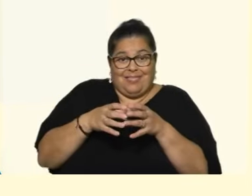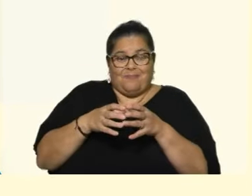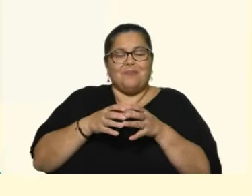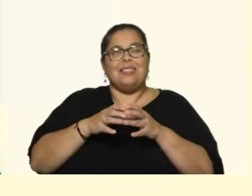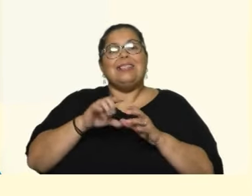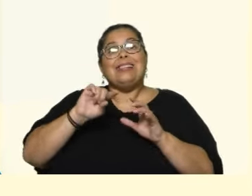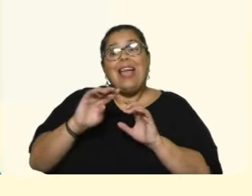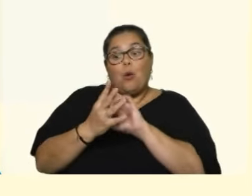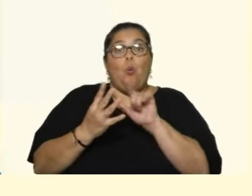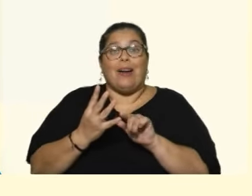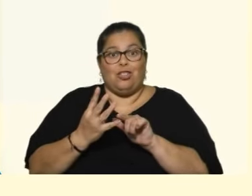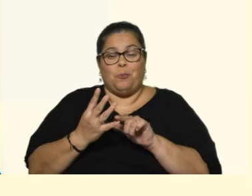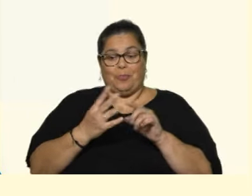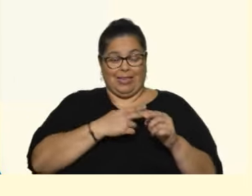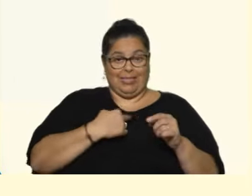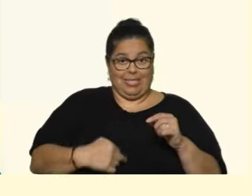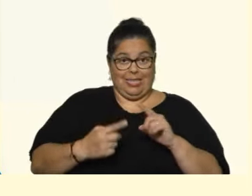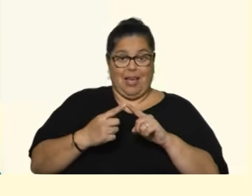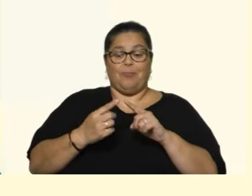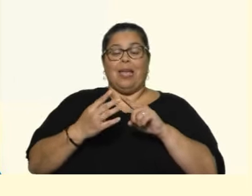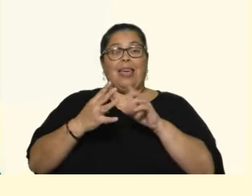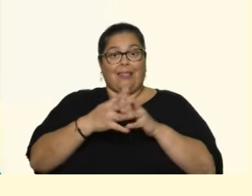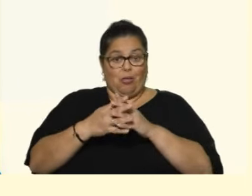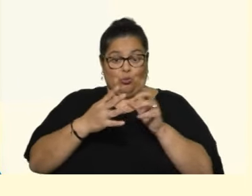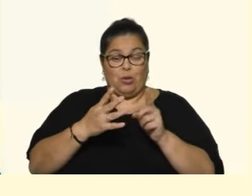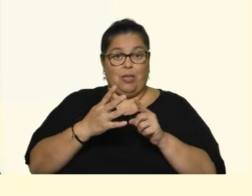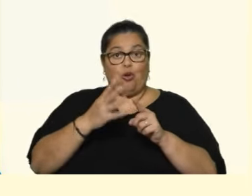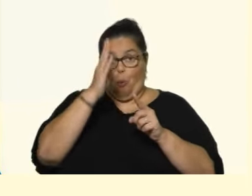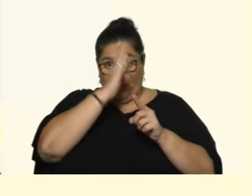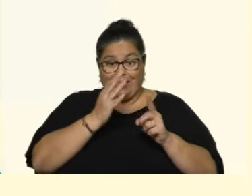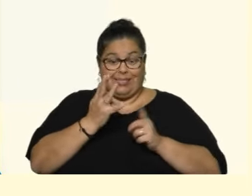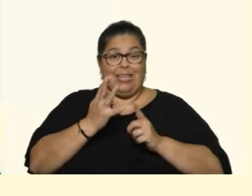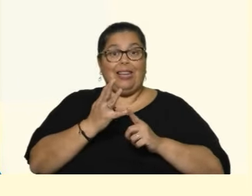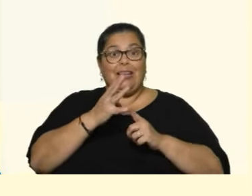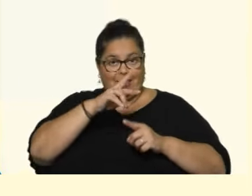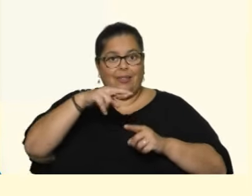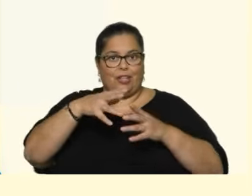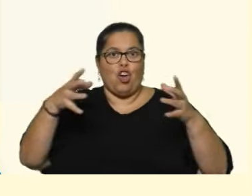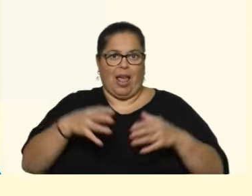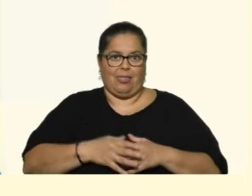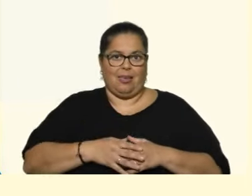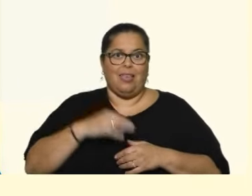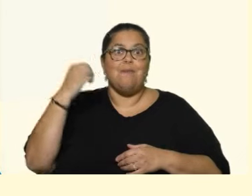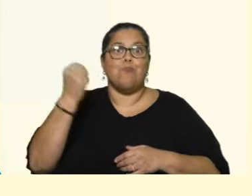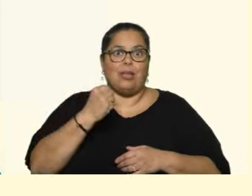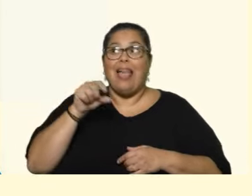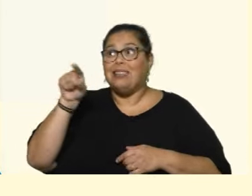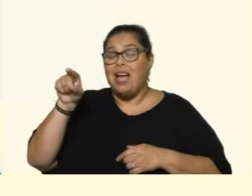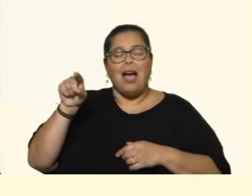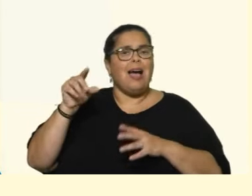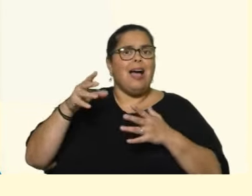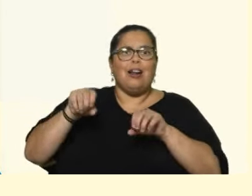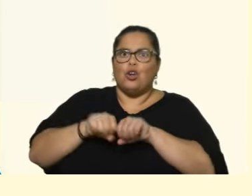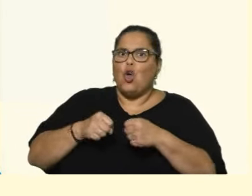Río Grande. Fíjense ustedes cuánto nos importa desde el punto de vista de destino. Las infraestructuras están destrozadas. Las